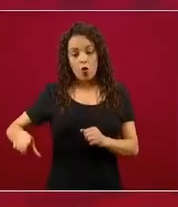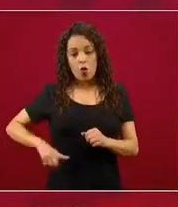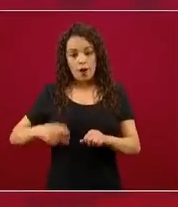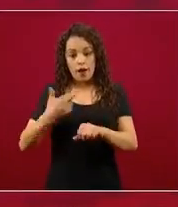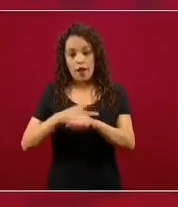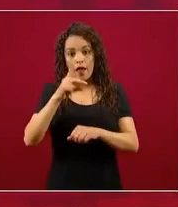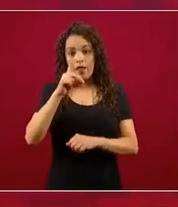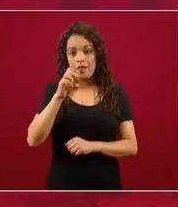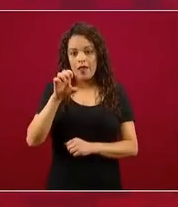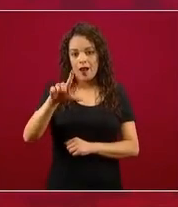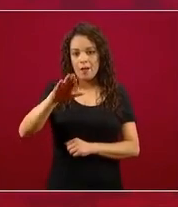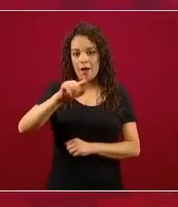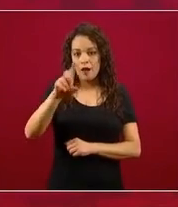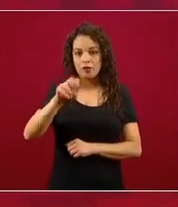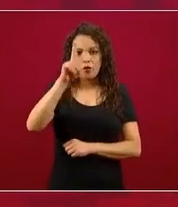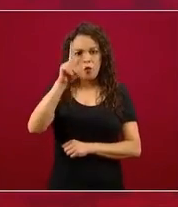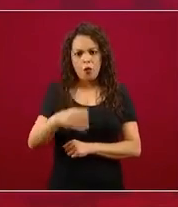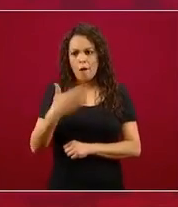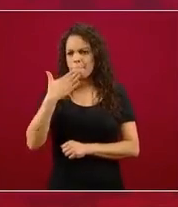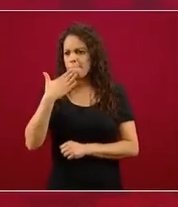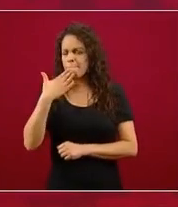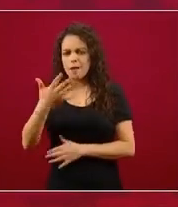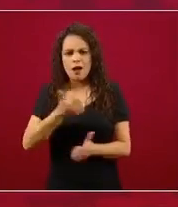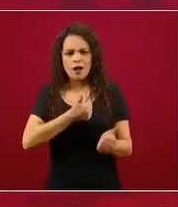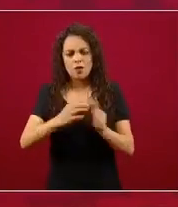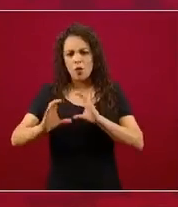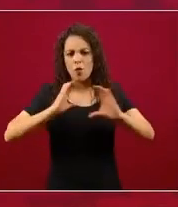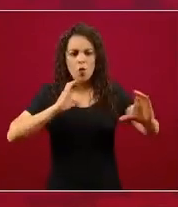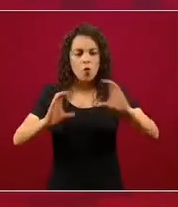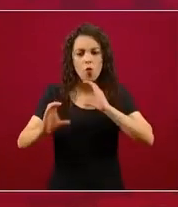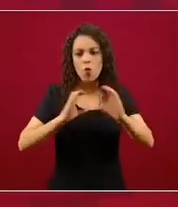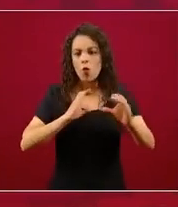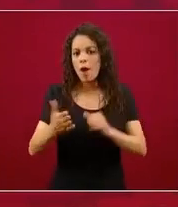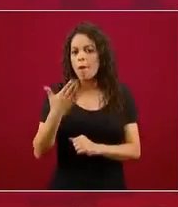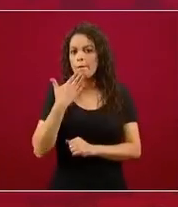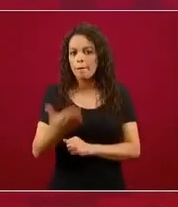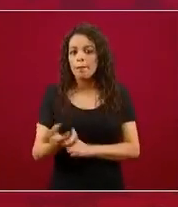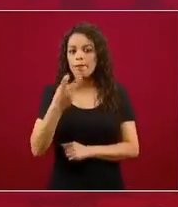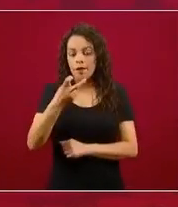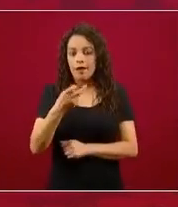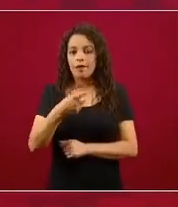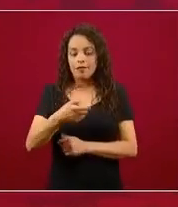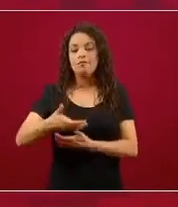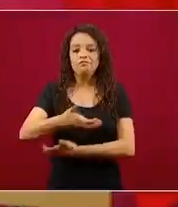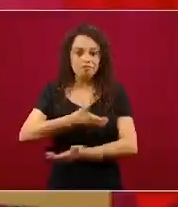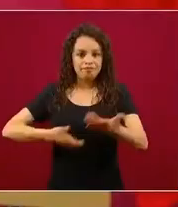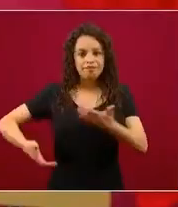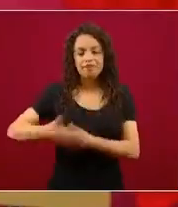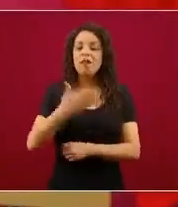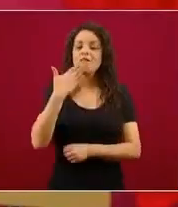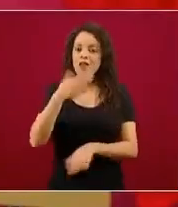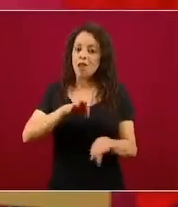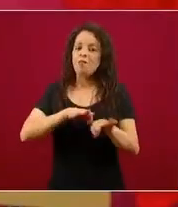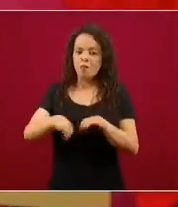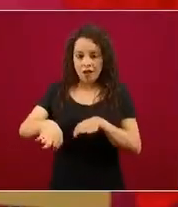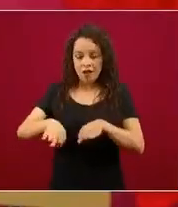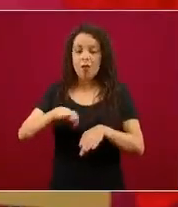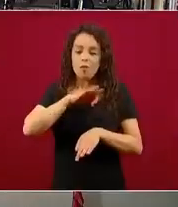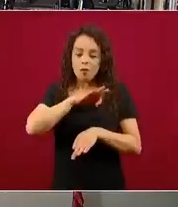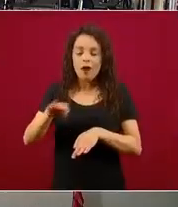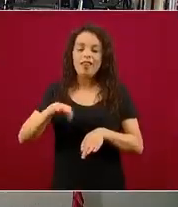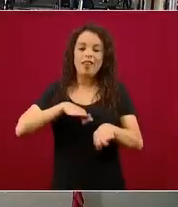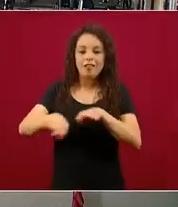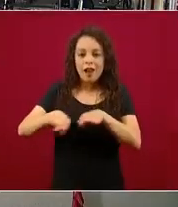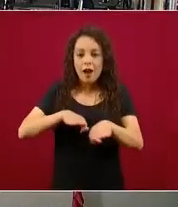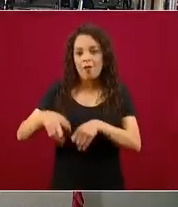tiene una excelente relación, de mucha cooperación, y entonces se pueden ir sincronizando los distintos esfuerzos. Esta semana, por ejemplo,